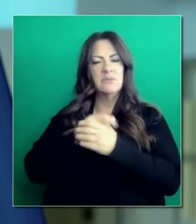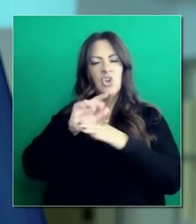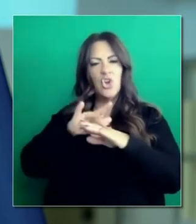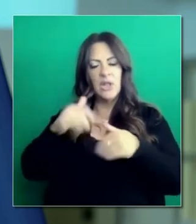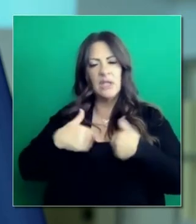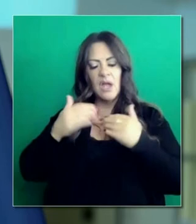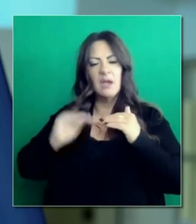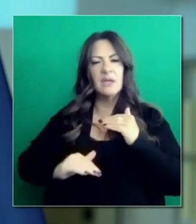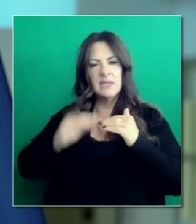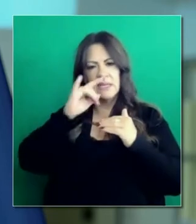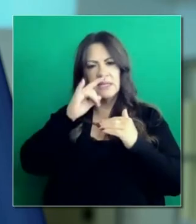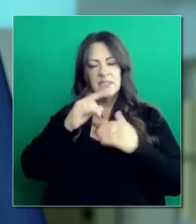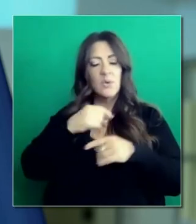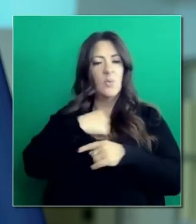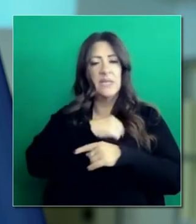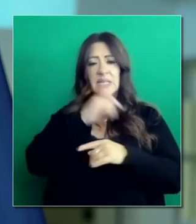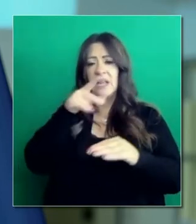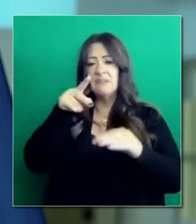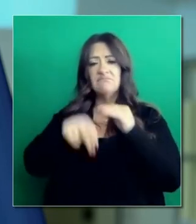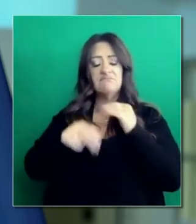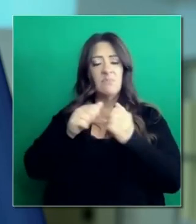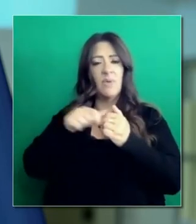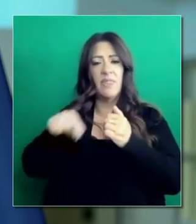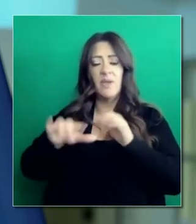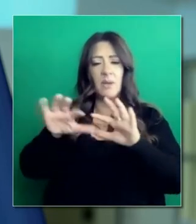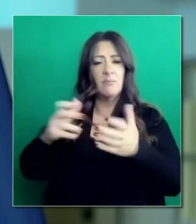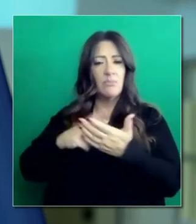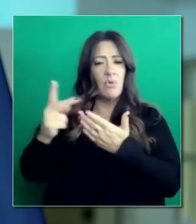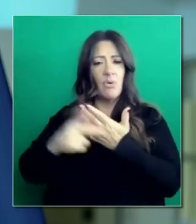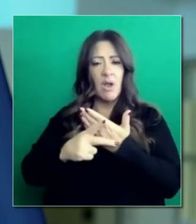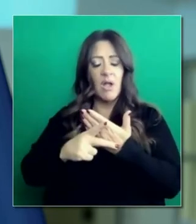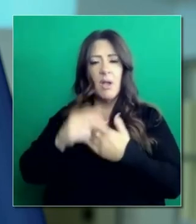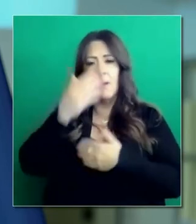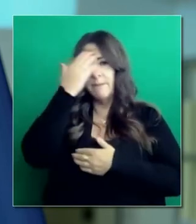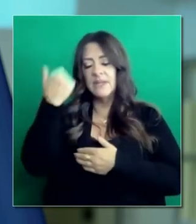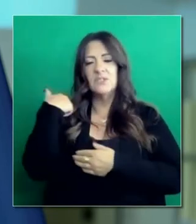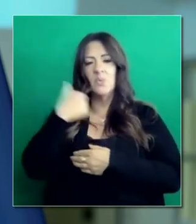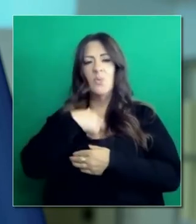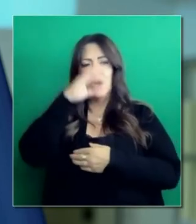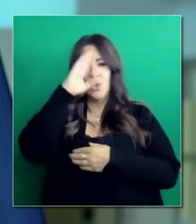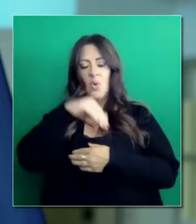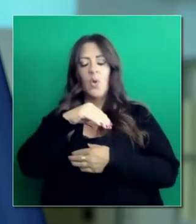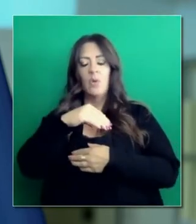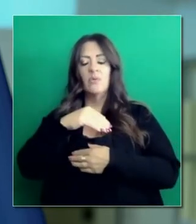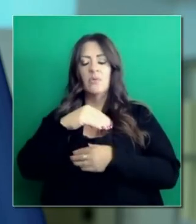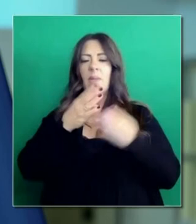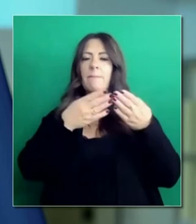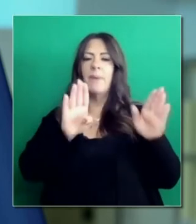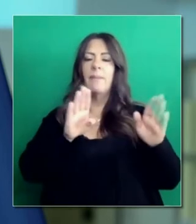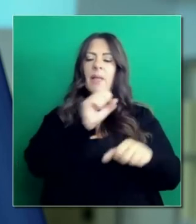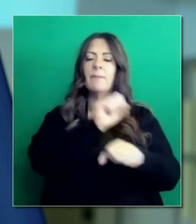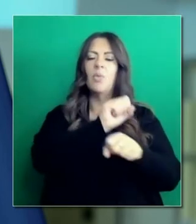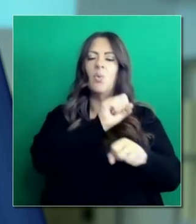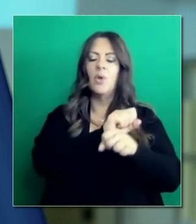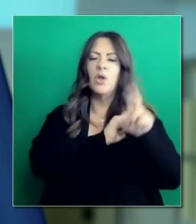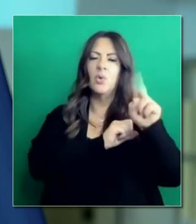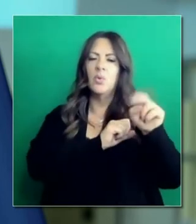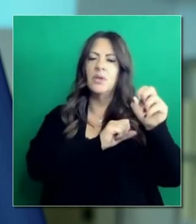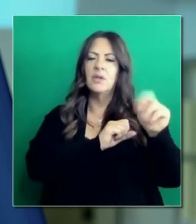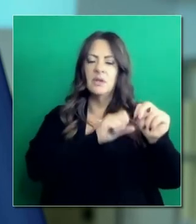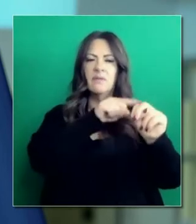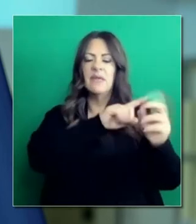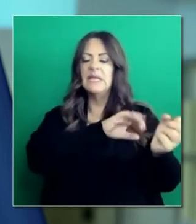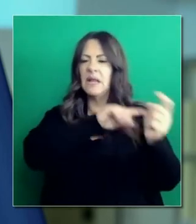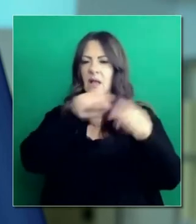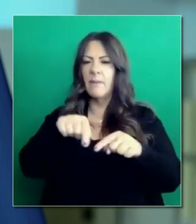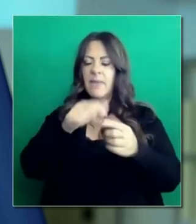vimos recortes en esos espacios, pesar de que había déficit en el presupuesto, porque los empleados públicos ayudaron a proteger